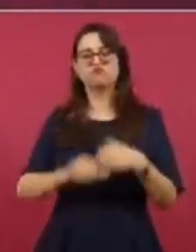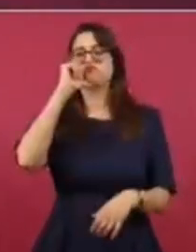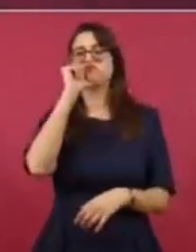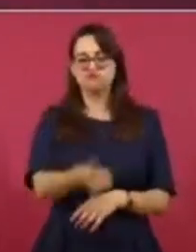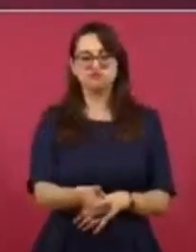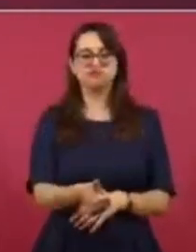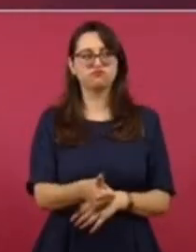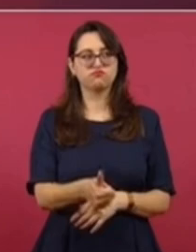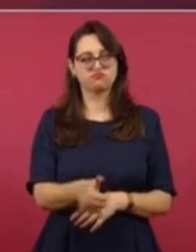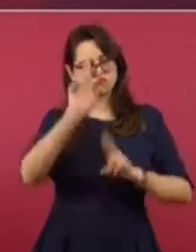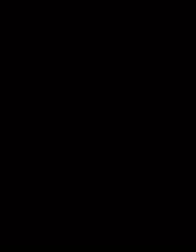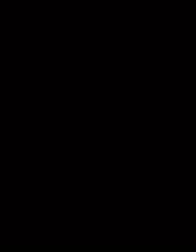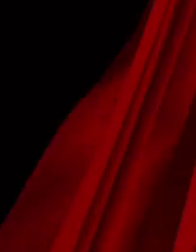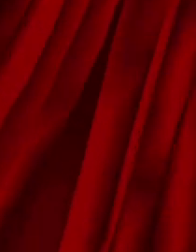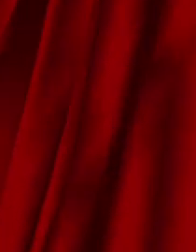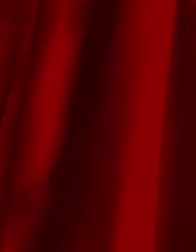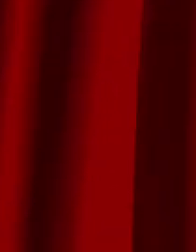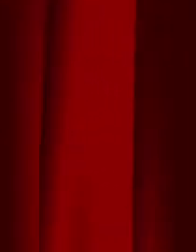Que aprendan a respetarnos.